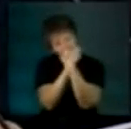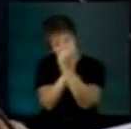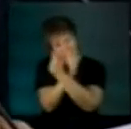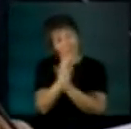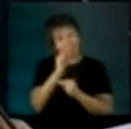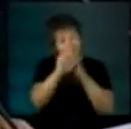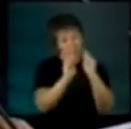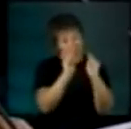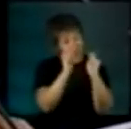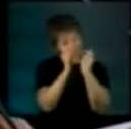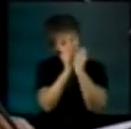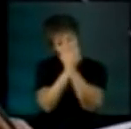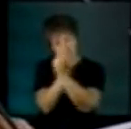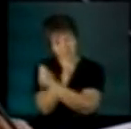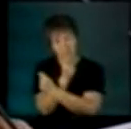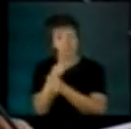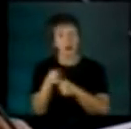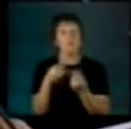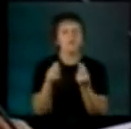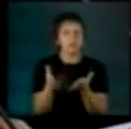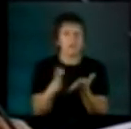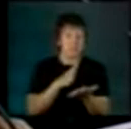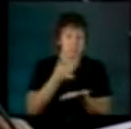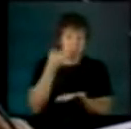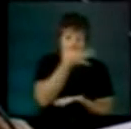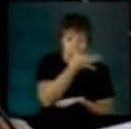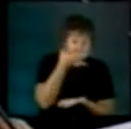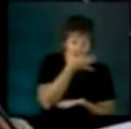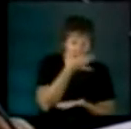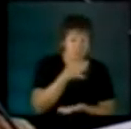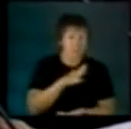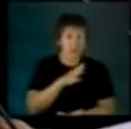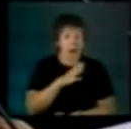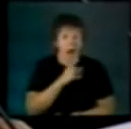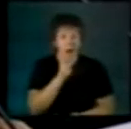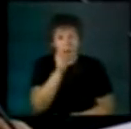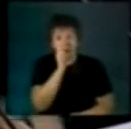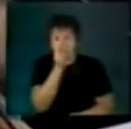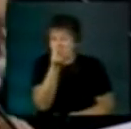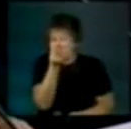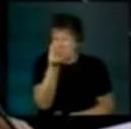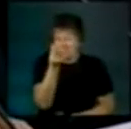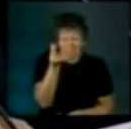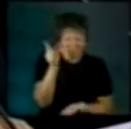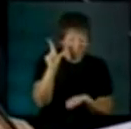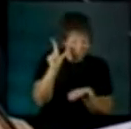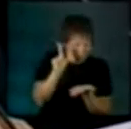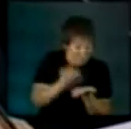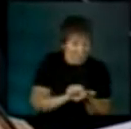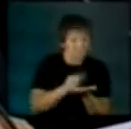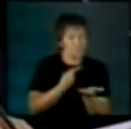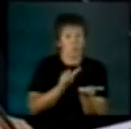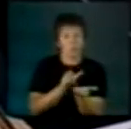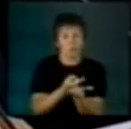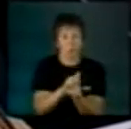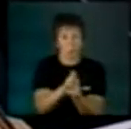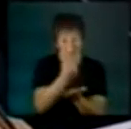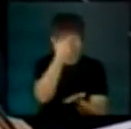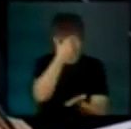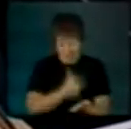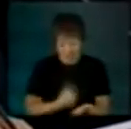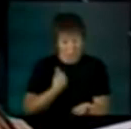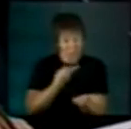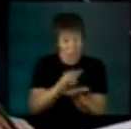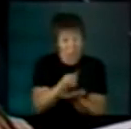Ahora tenemos drogas como la pasta base de muy bajo costo que no solo destruyen al adicto